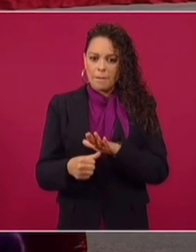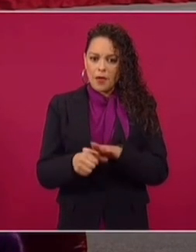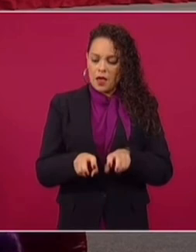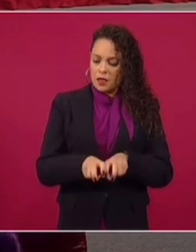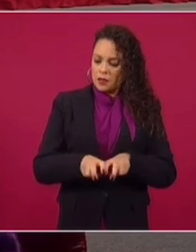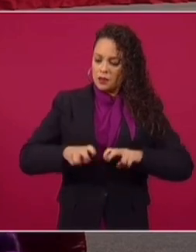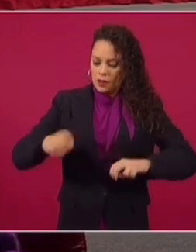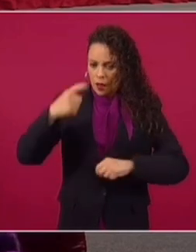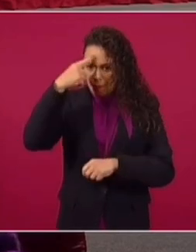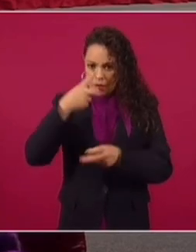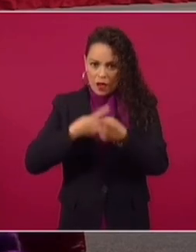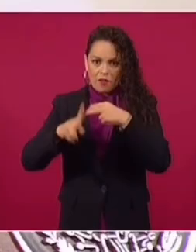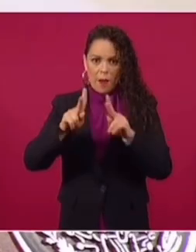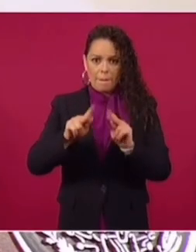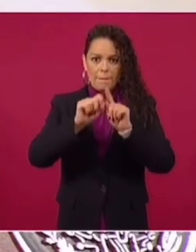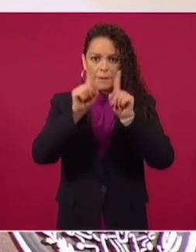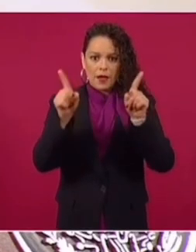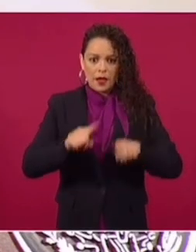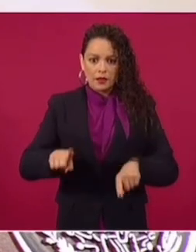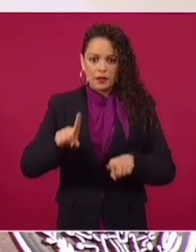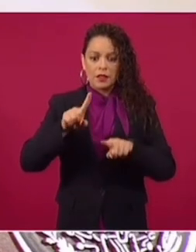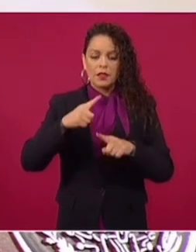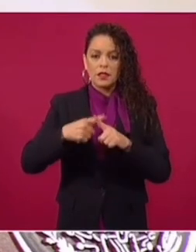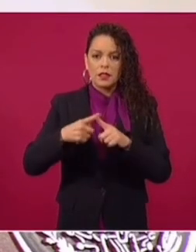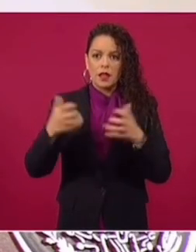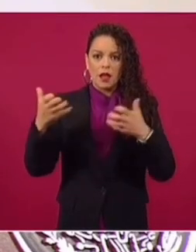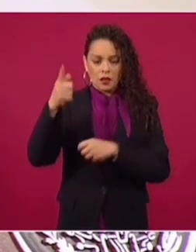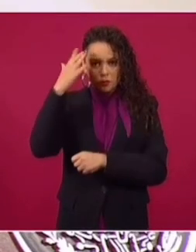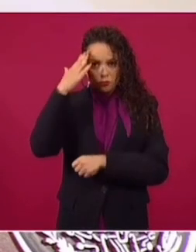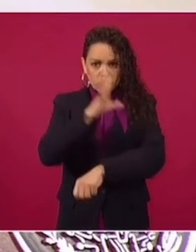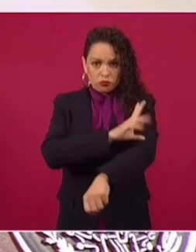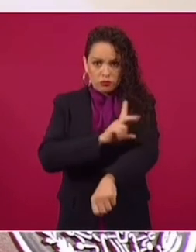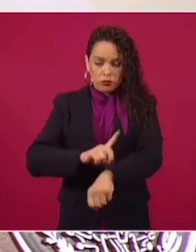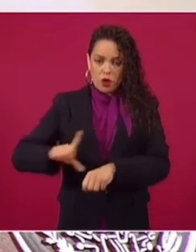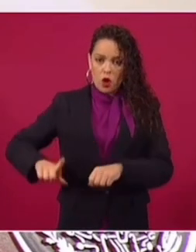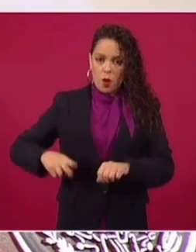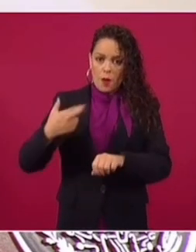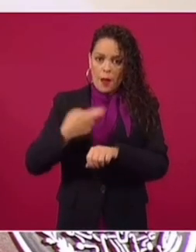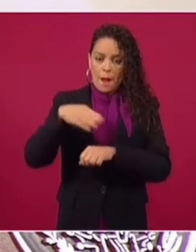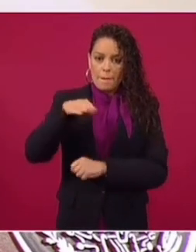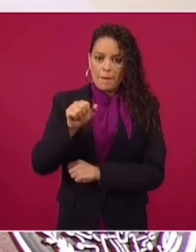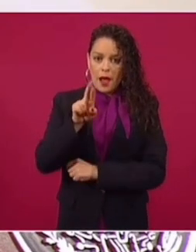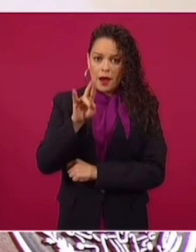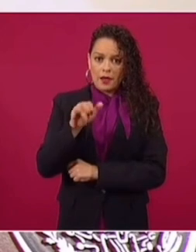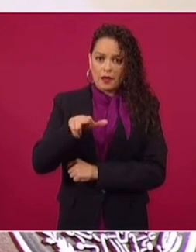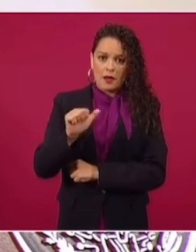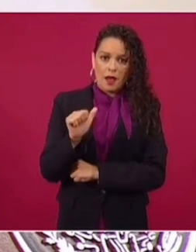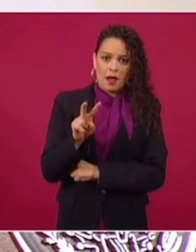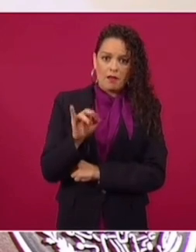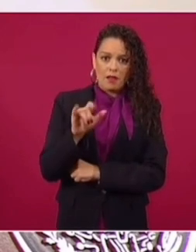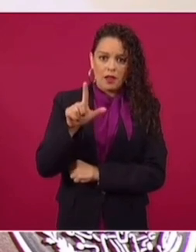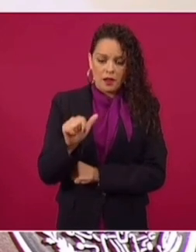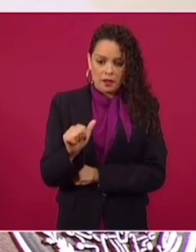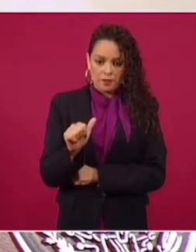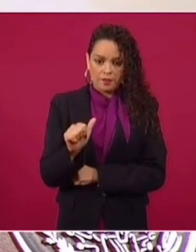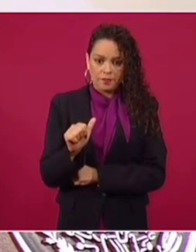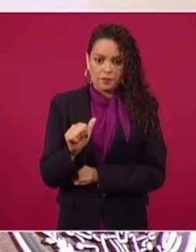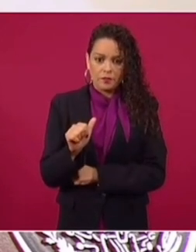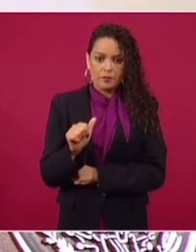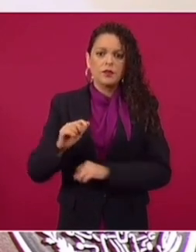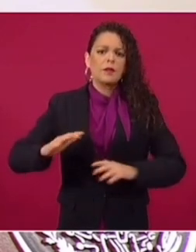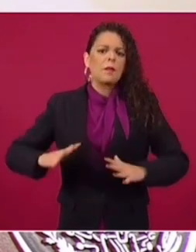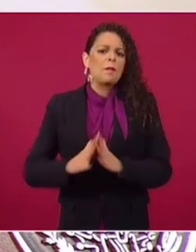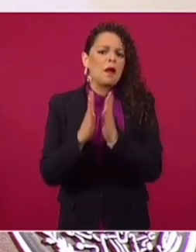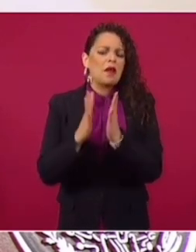gobernadora Marina del Pilar Ávila, en la que participan la Secretaría de